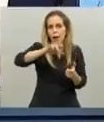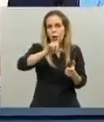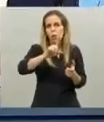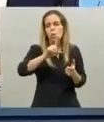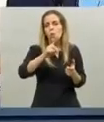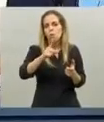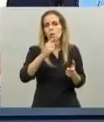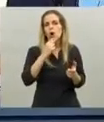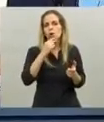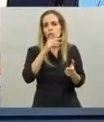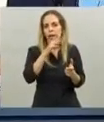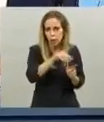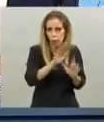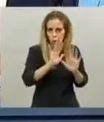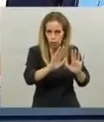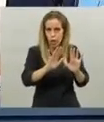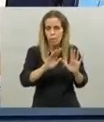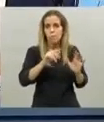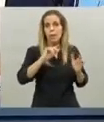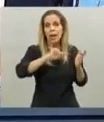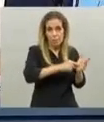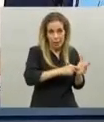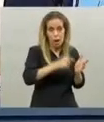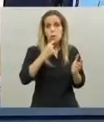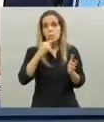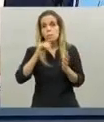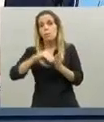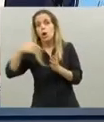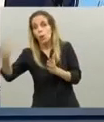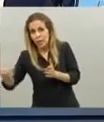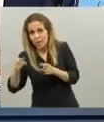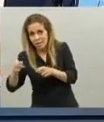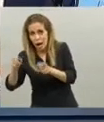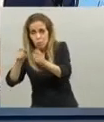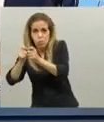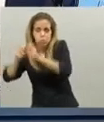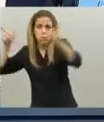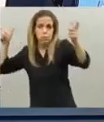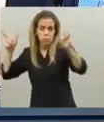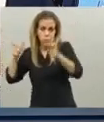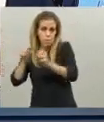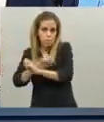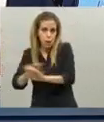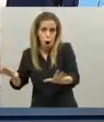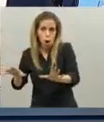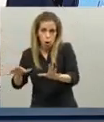eso en la provincia de Buenos Aires hay que multiplicarlo si ocurre por 100 o por 1000